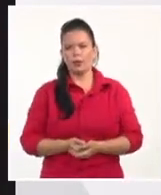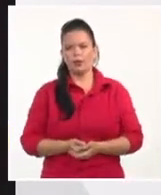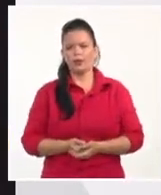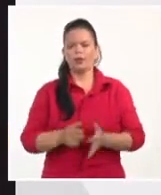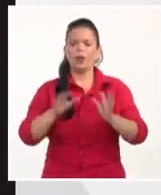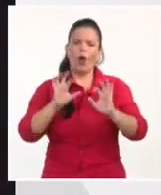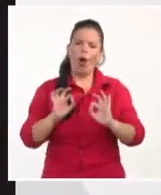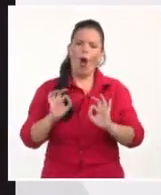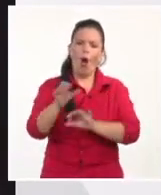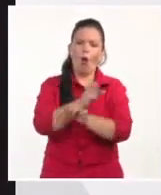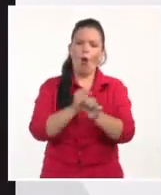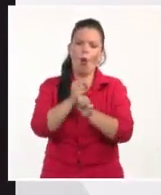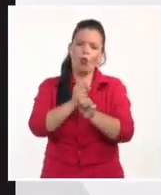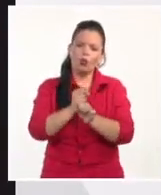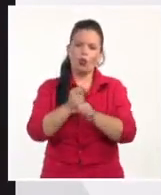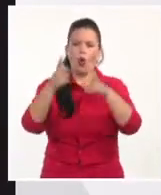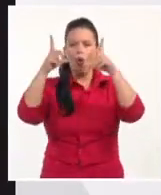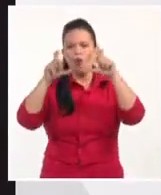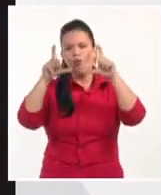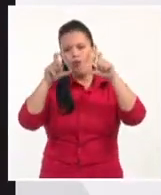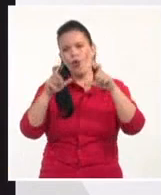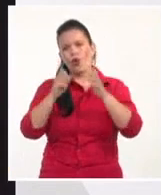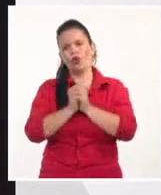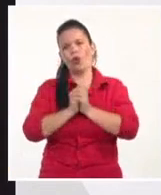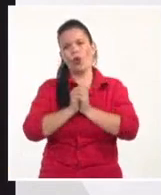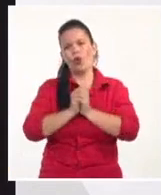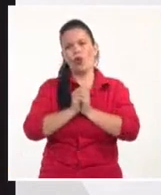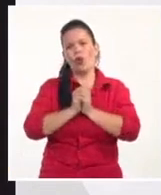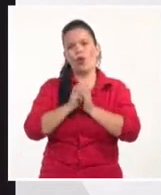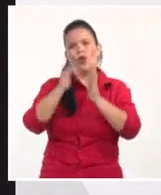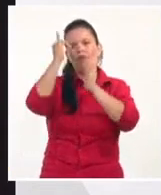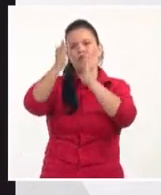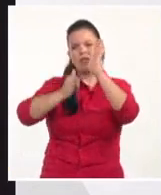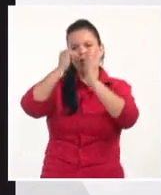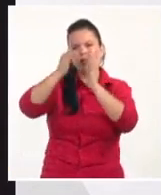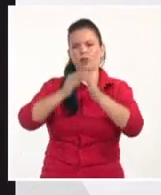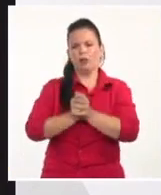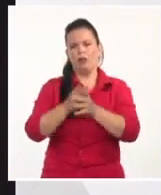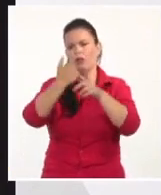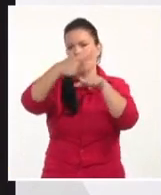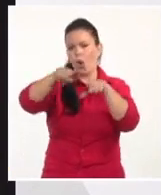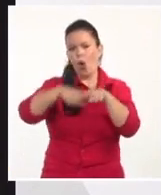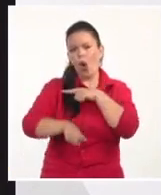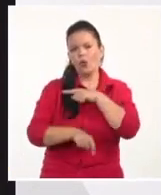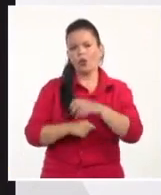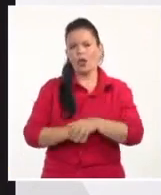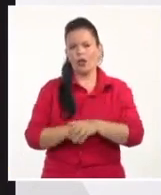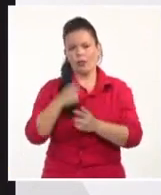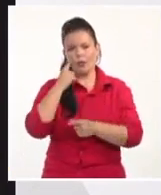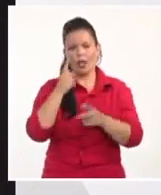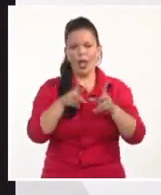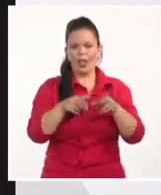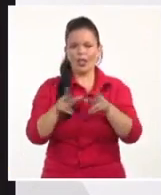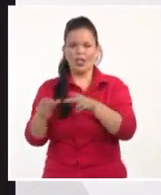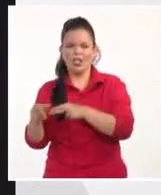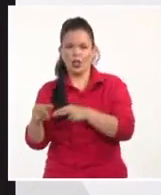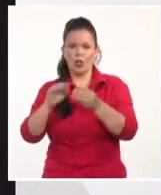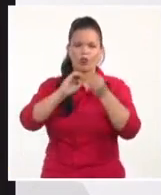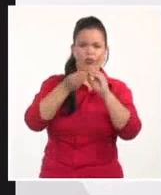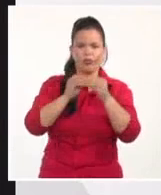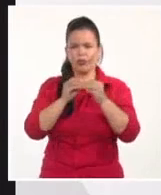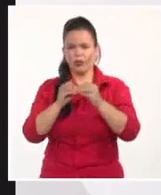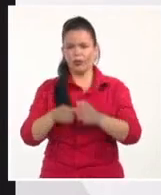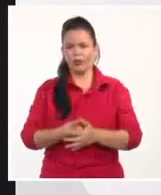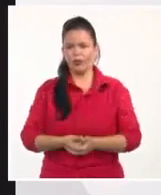imágenes, vídeos manipulados, ¿no? Esto también es como muy habitual en todas las campañas en diferentes países. Pero, bueno,